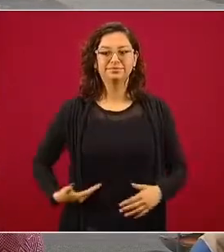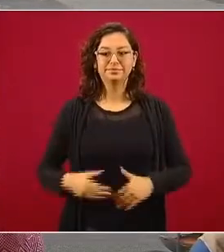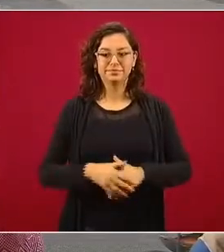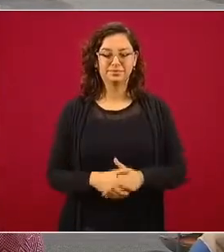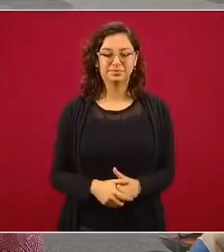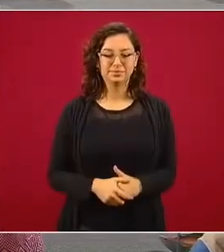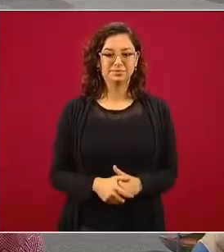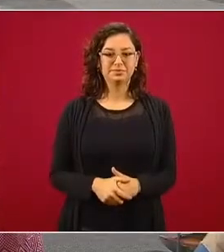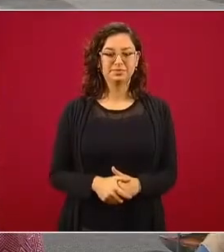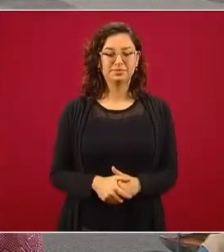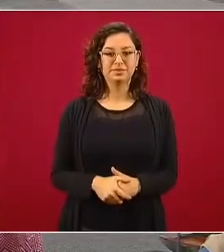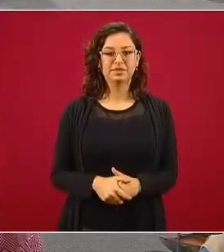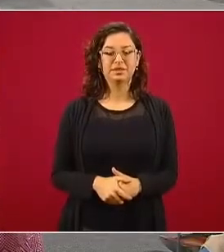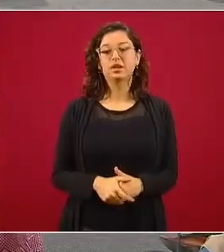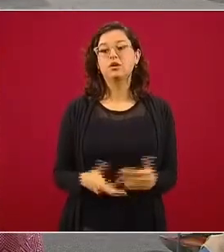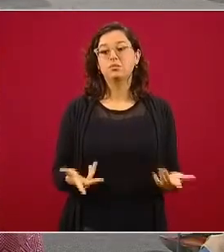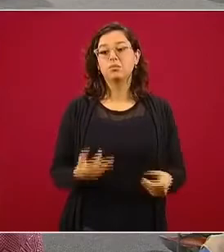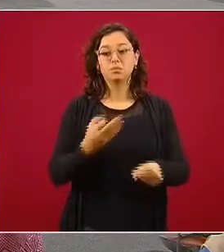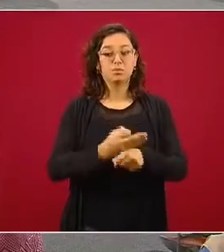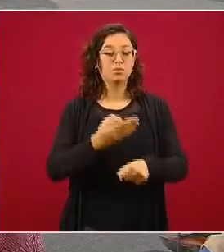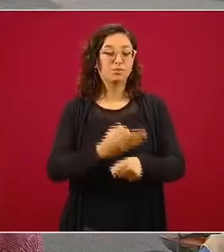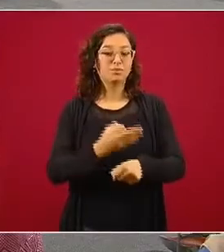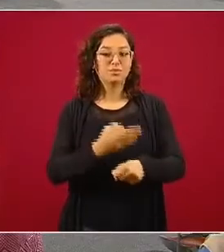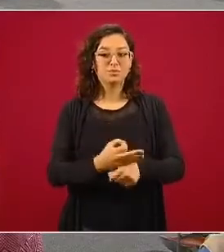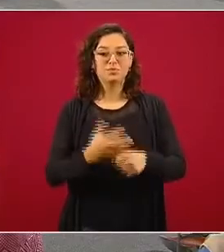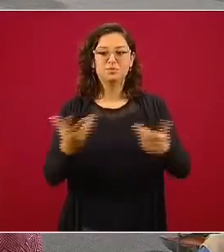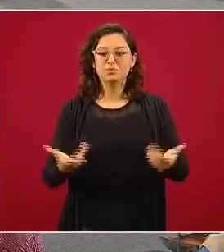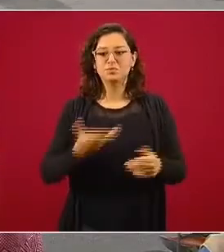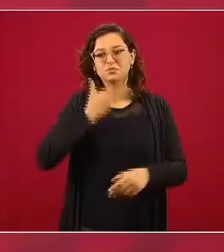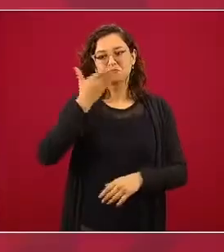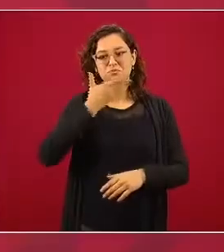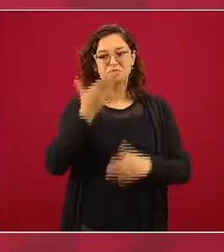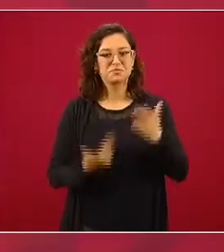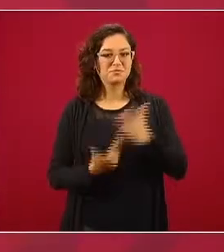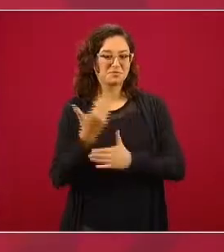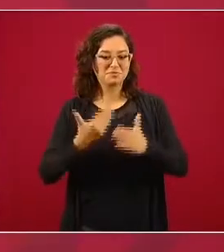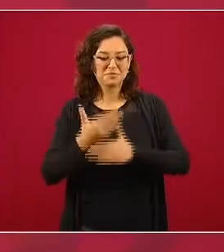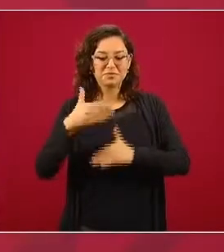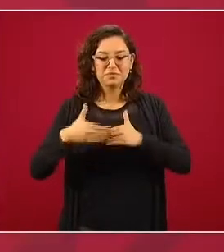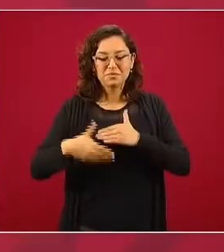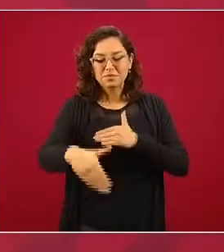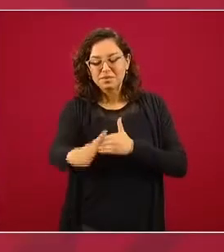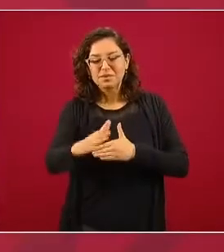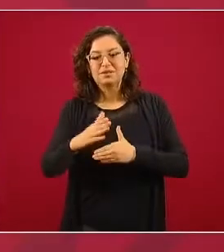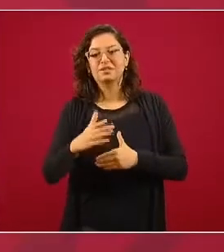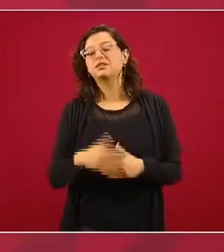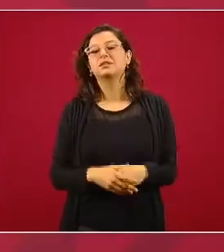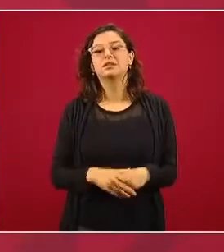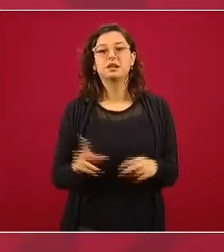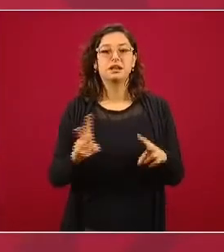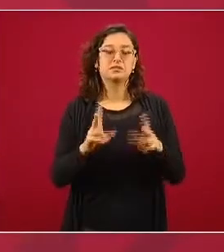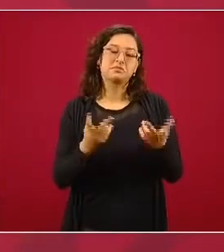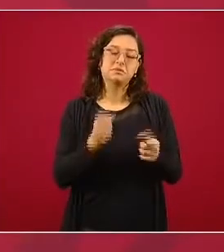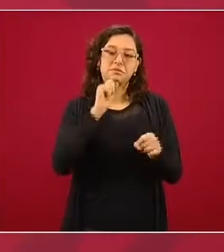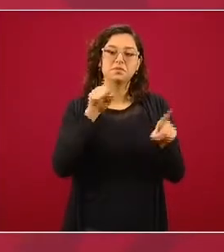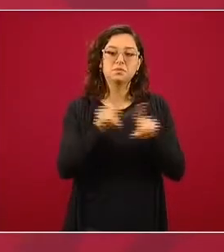tener nuestras reuniones de la mañana de seguridad